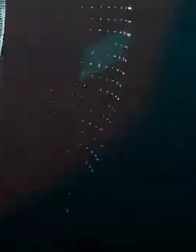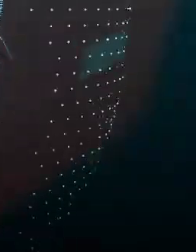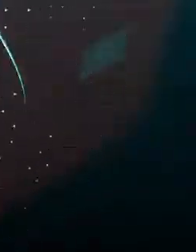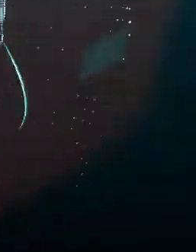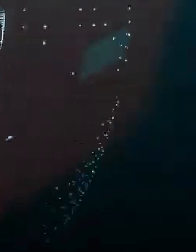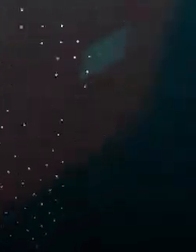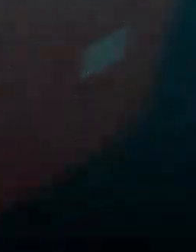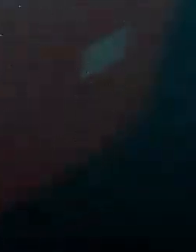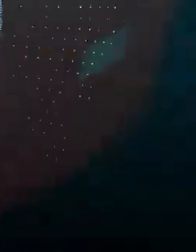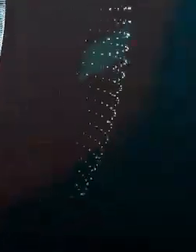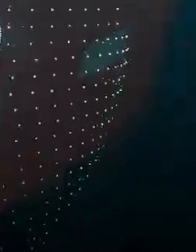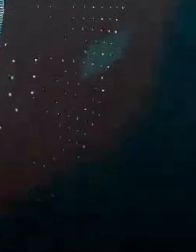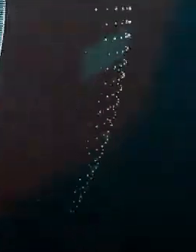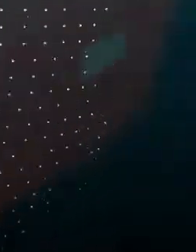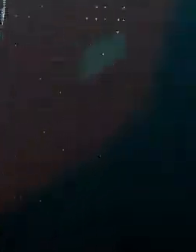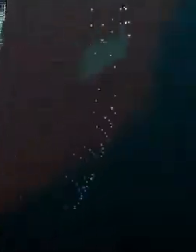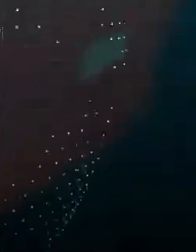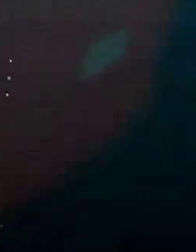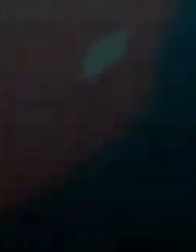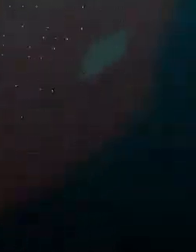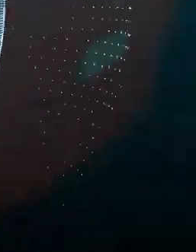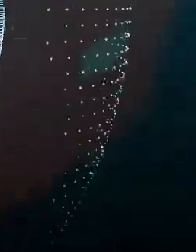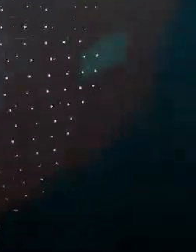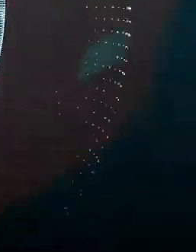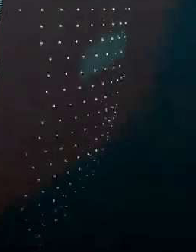No olvides suscribirte a canal, tuitealo y dejar tu like.